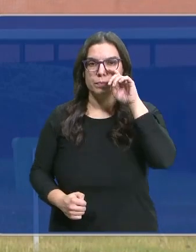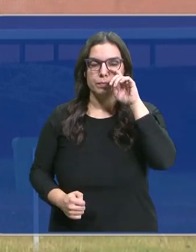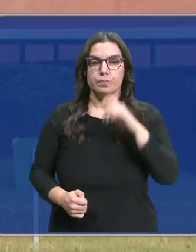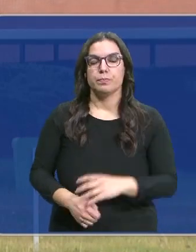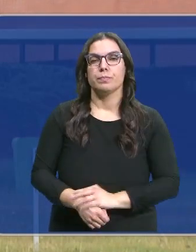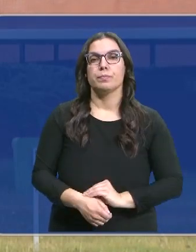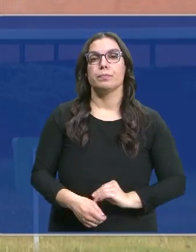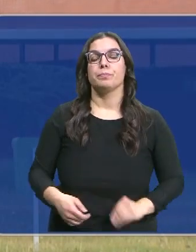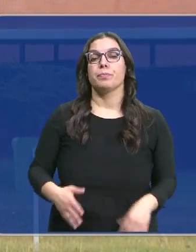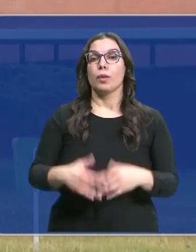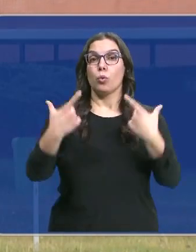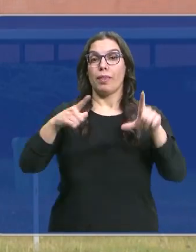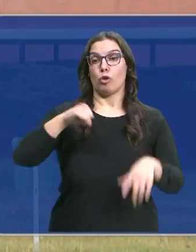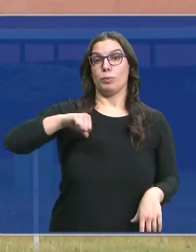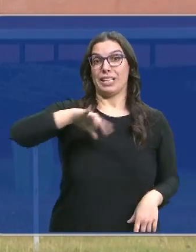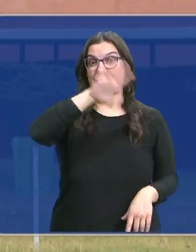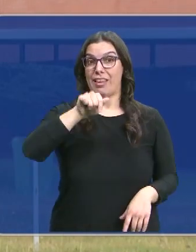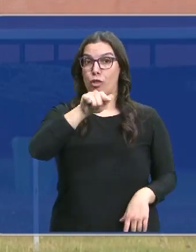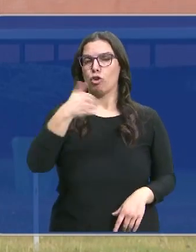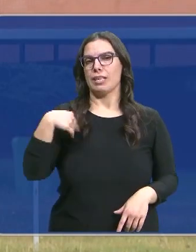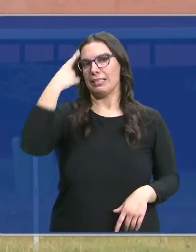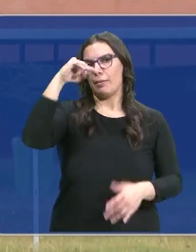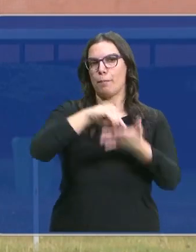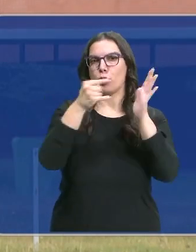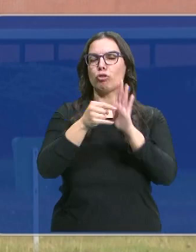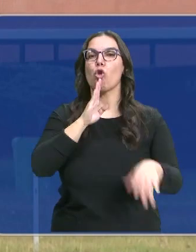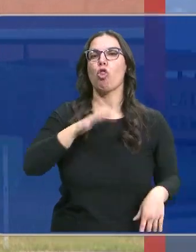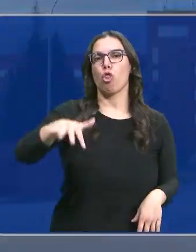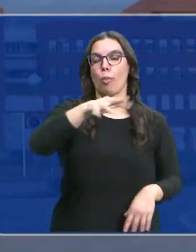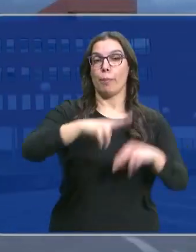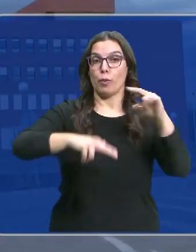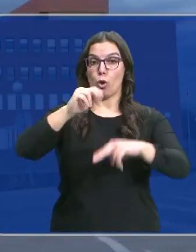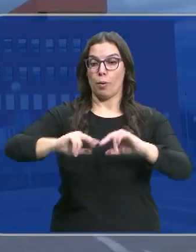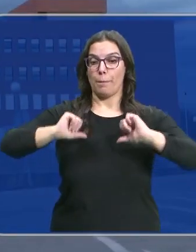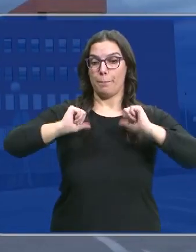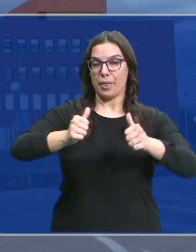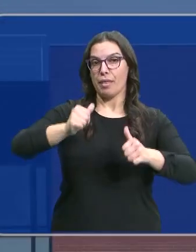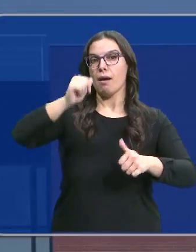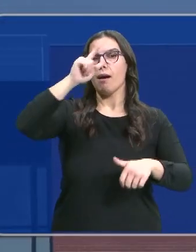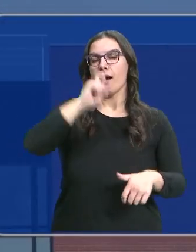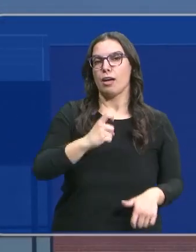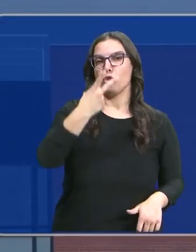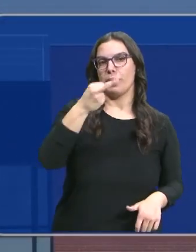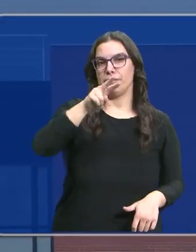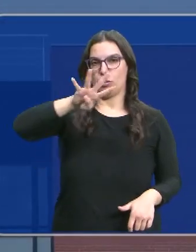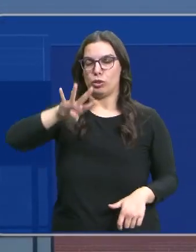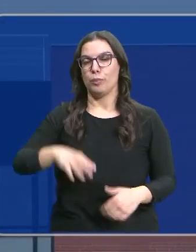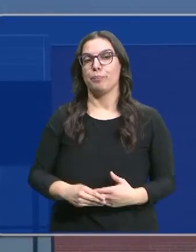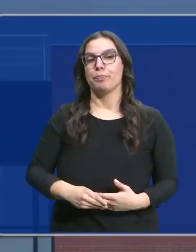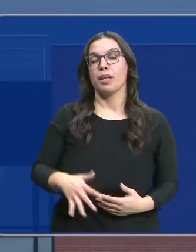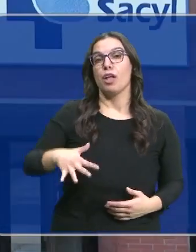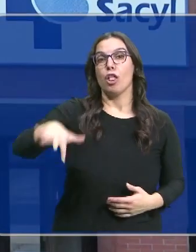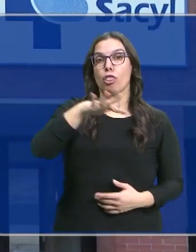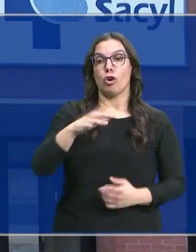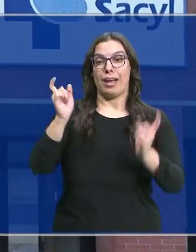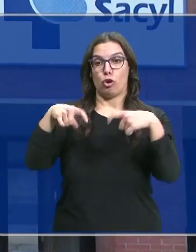En cuanto a la unidad de radioterapia del Hospital El Bierzo, ya se conoce el proyecto de dónde se va a ubicar. Las obras van a comenzar en el año 2024. La